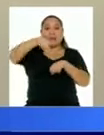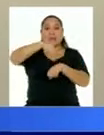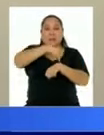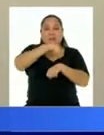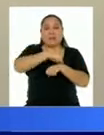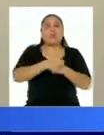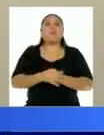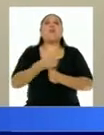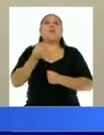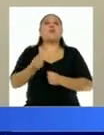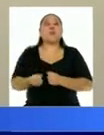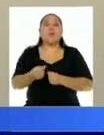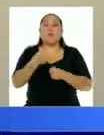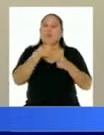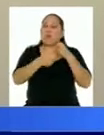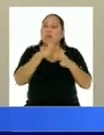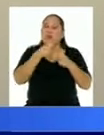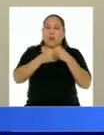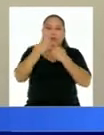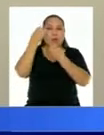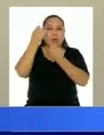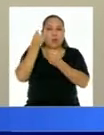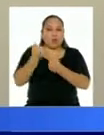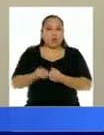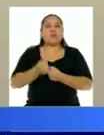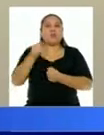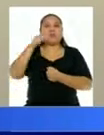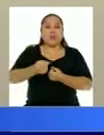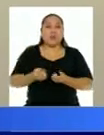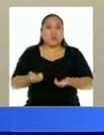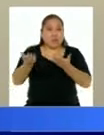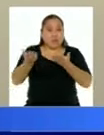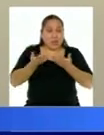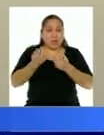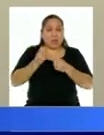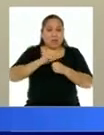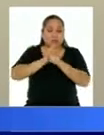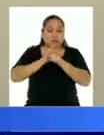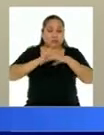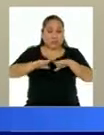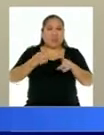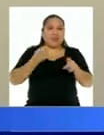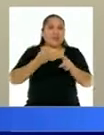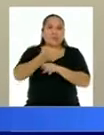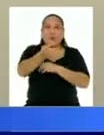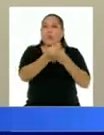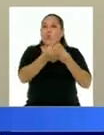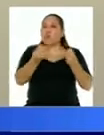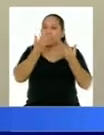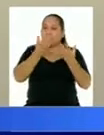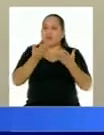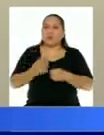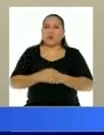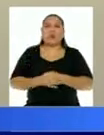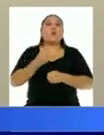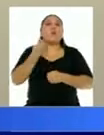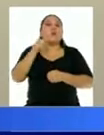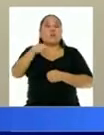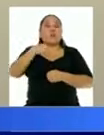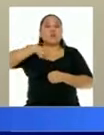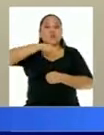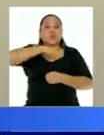por la crisis económica generada por la pandemia y que ha afectado tantas actividades por lo que